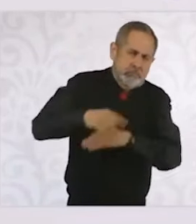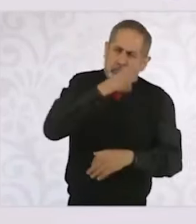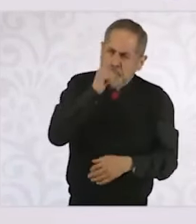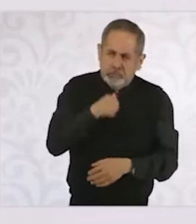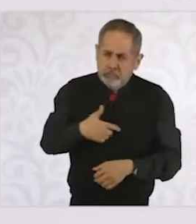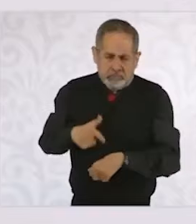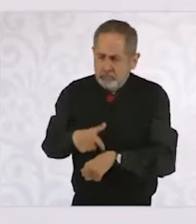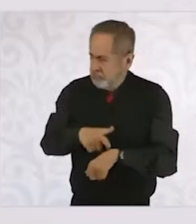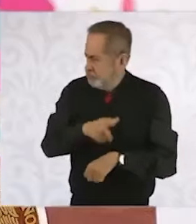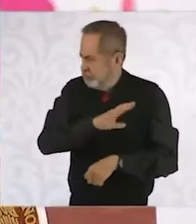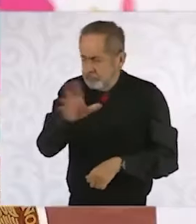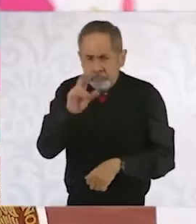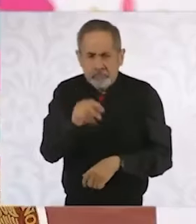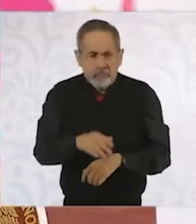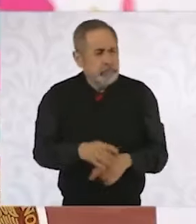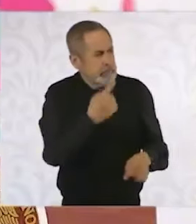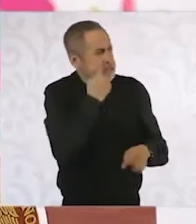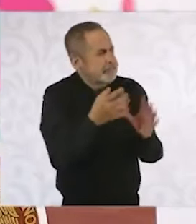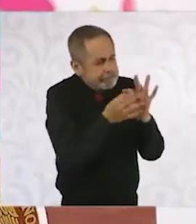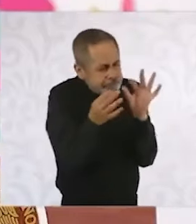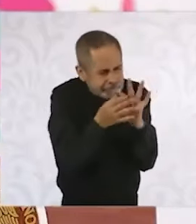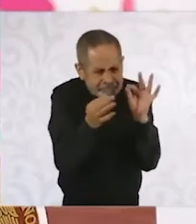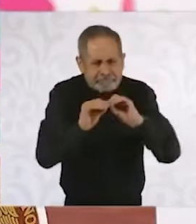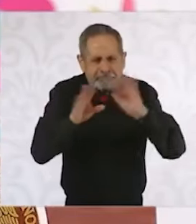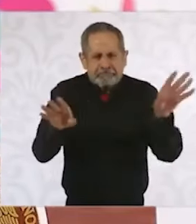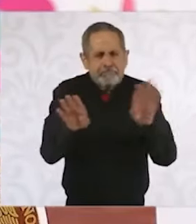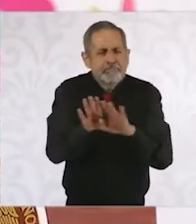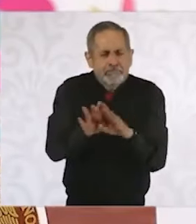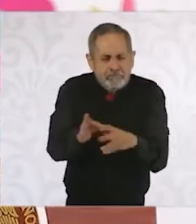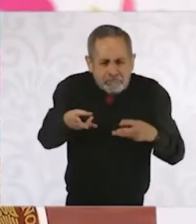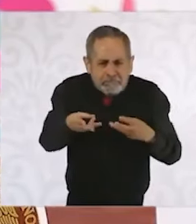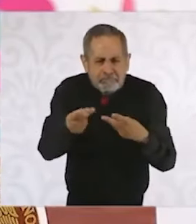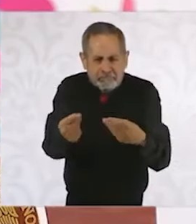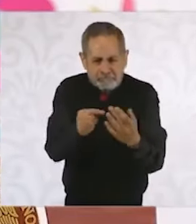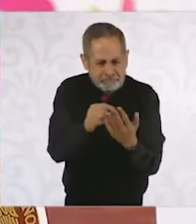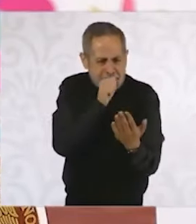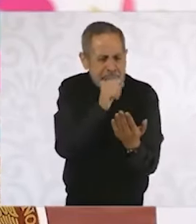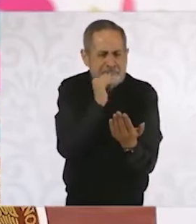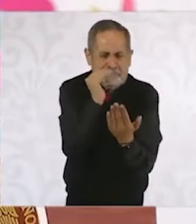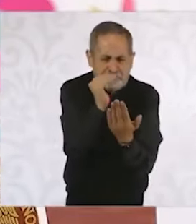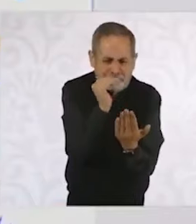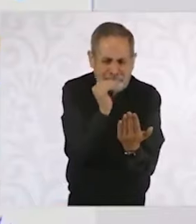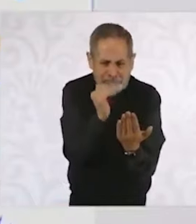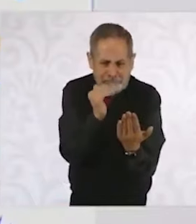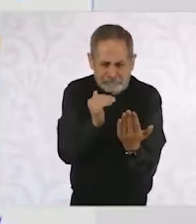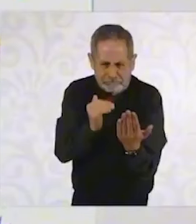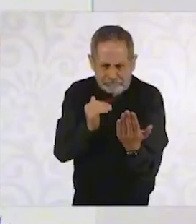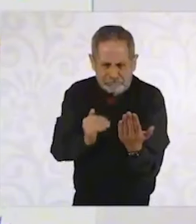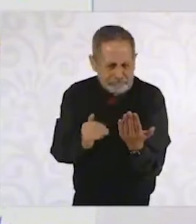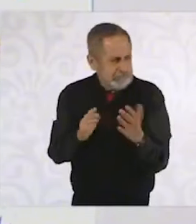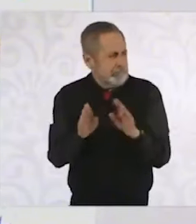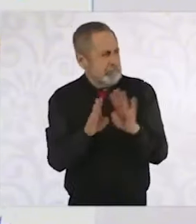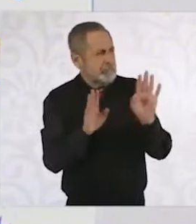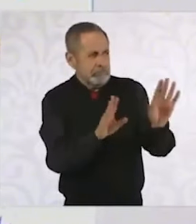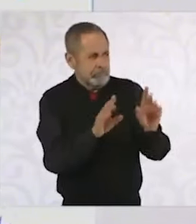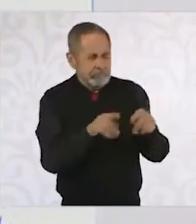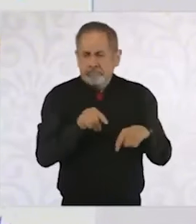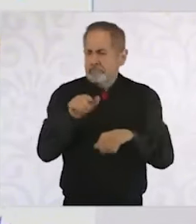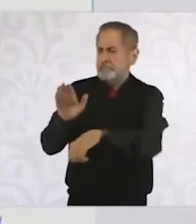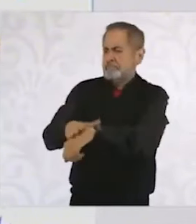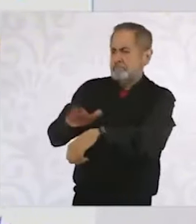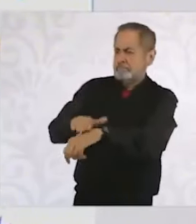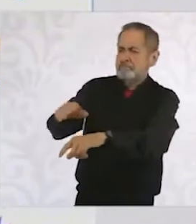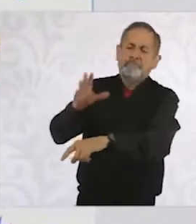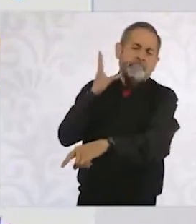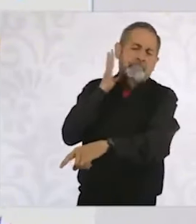Y realmente, pues, que desglosen en qué se va a gastar tanto dinero. Y en todo caso, a la Cámara de Diputados, pues,